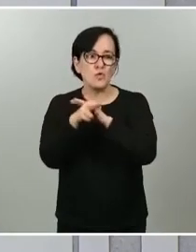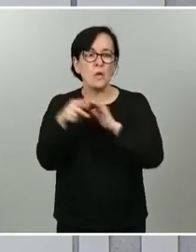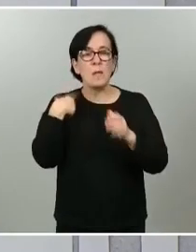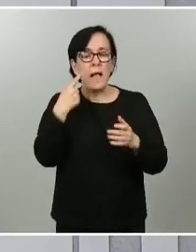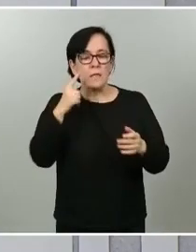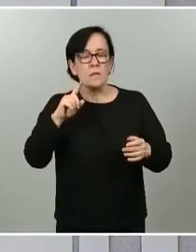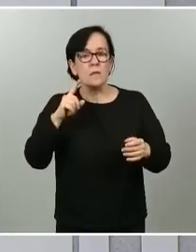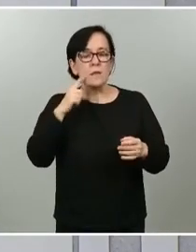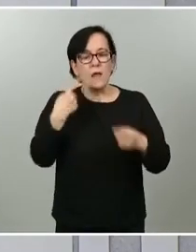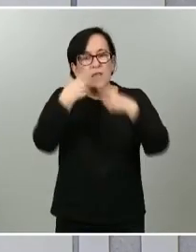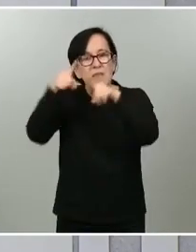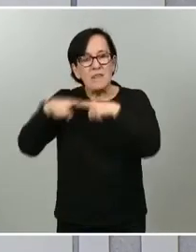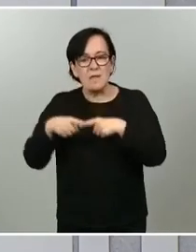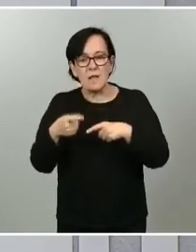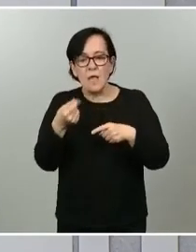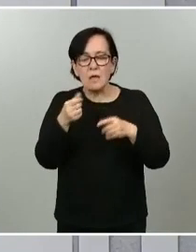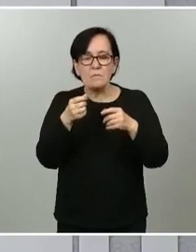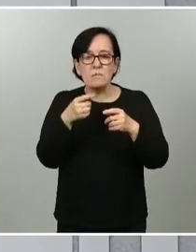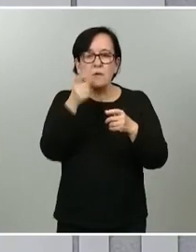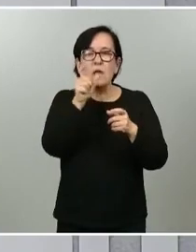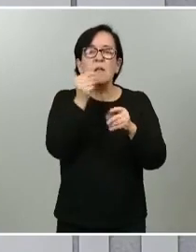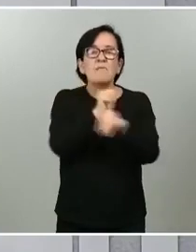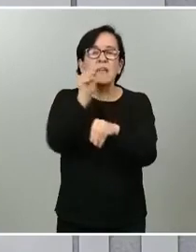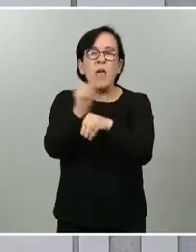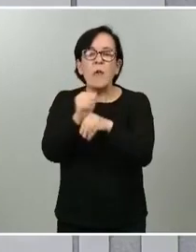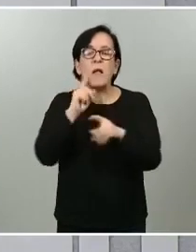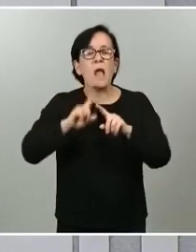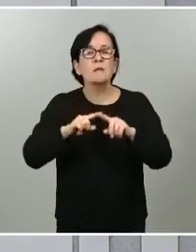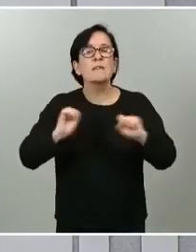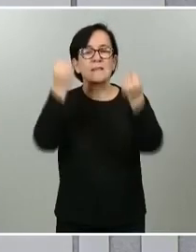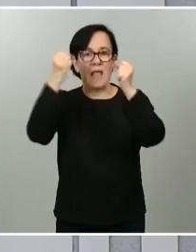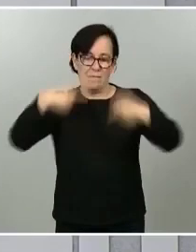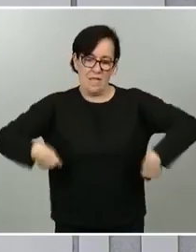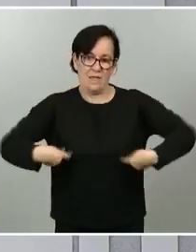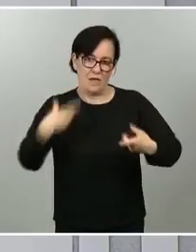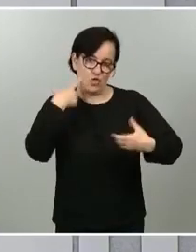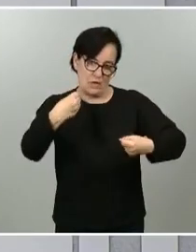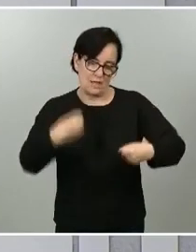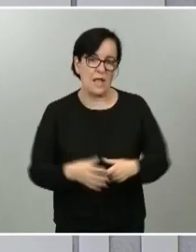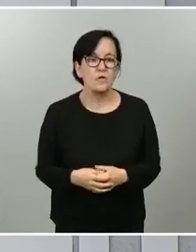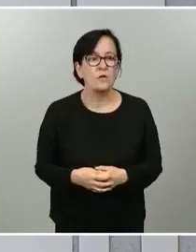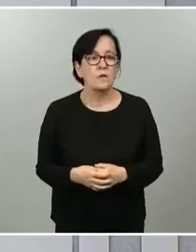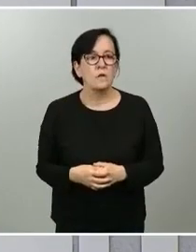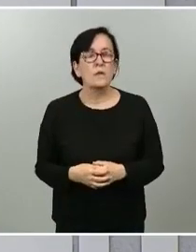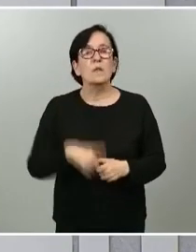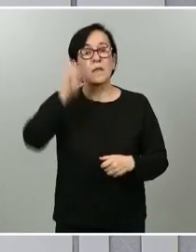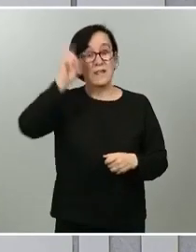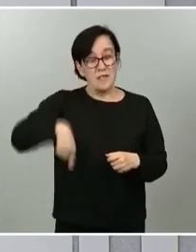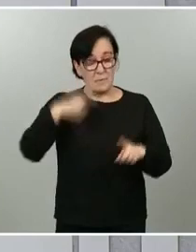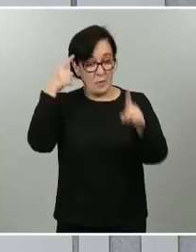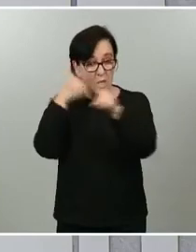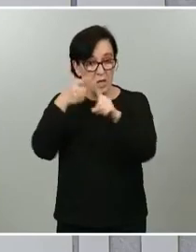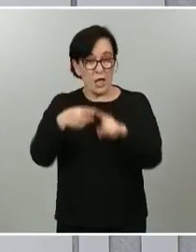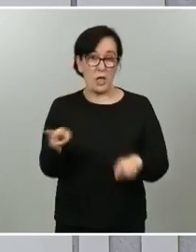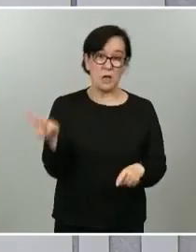diferentes fuentes financieras para poder solventar ese gasto sanitario. También, con el objetivo de recuperar